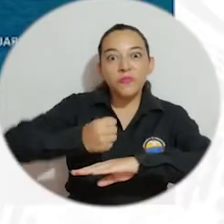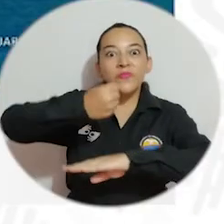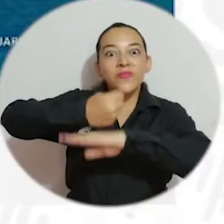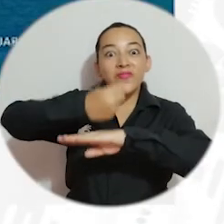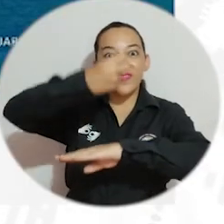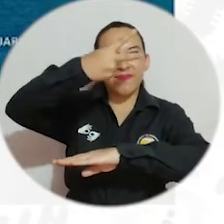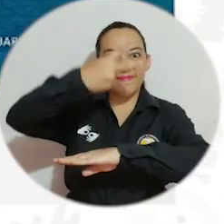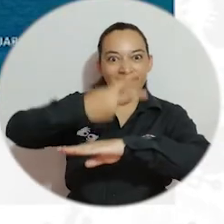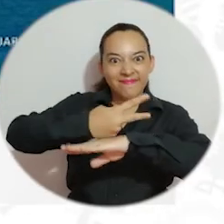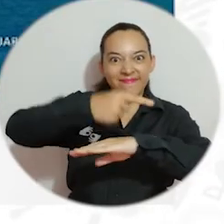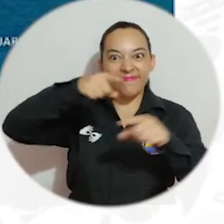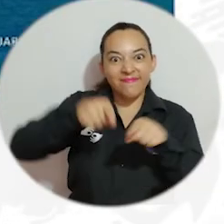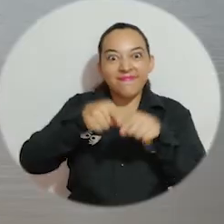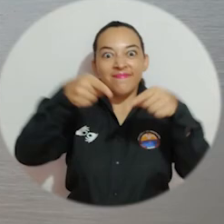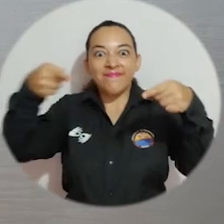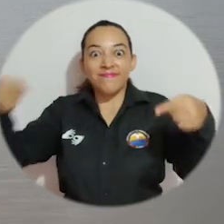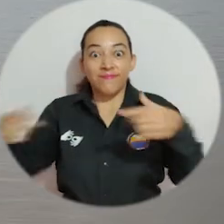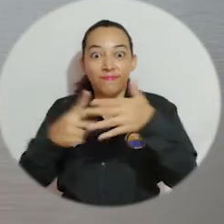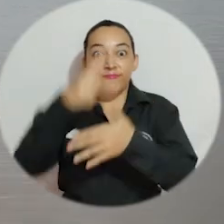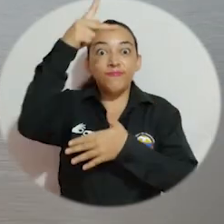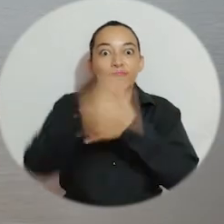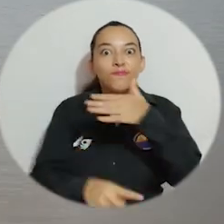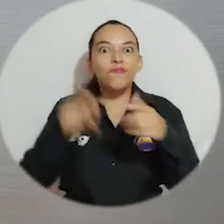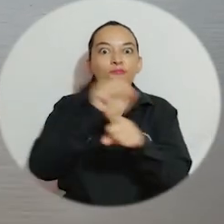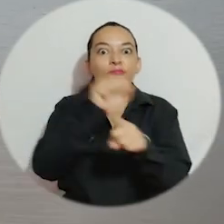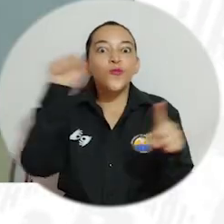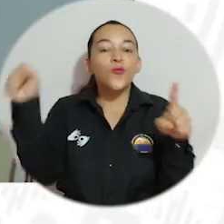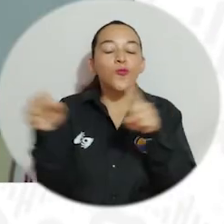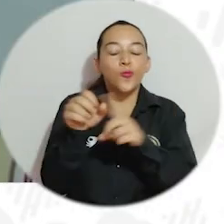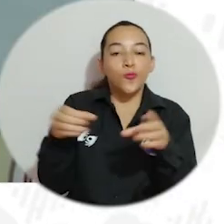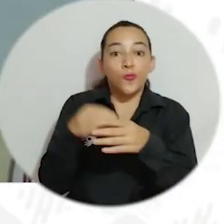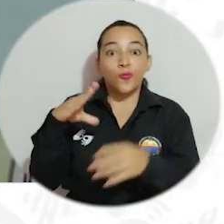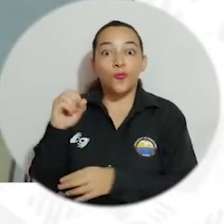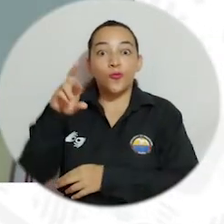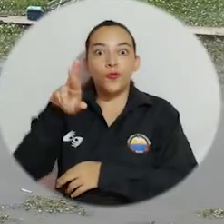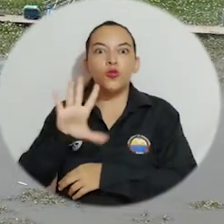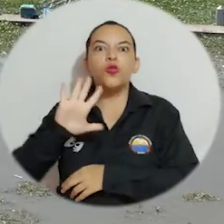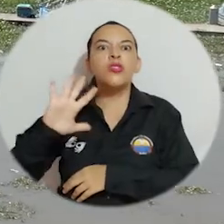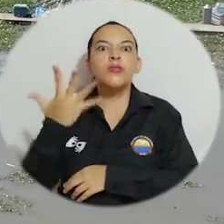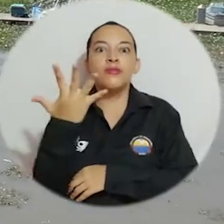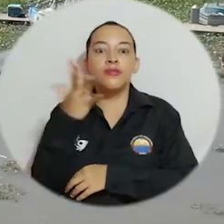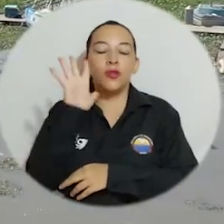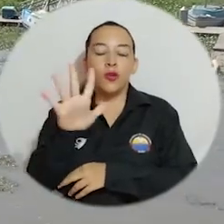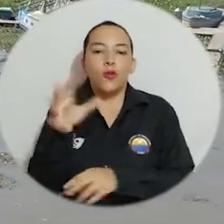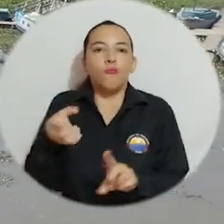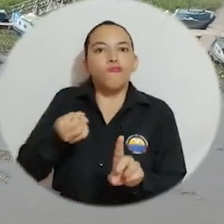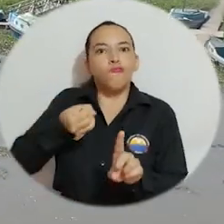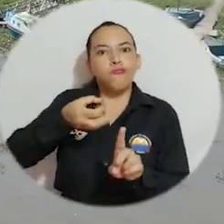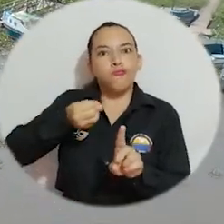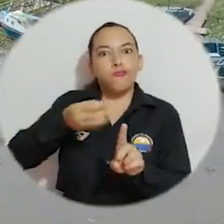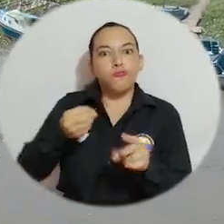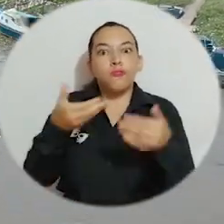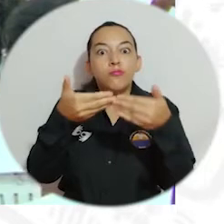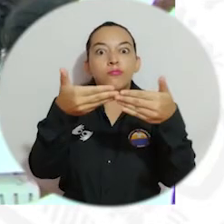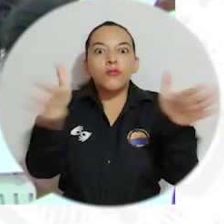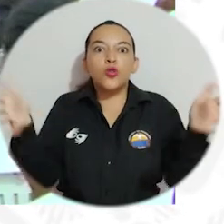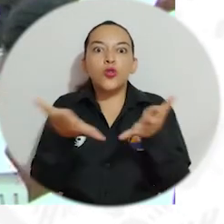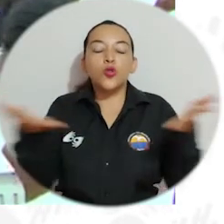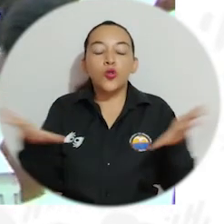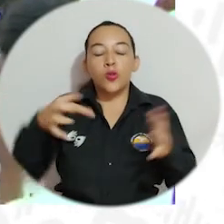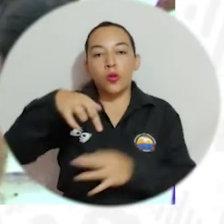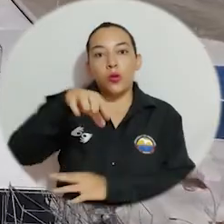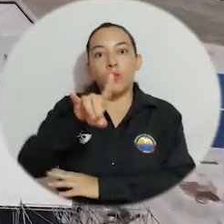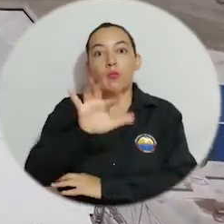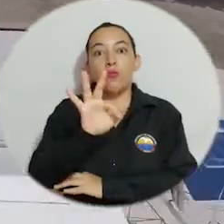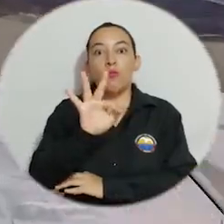A través de la Vicerrectoría de Extensión y Proyección Social, junto a Cor Magdalena, se realizó la quinta sesión de la Cátedra del Río en el